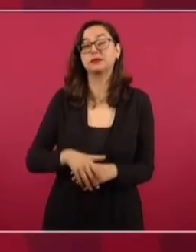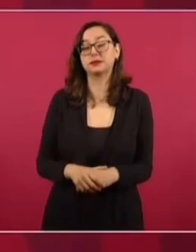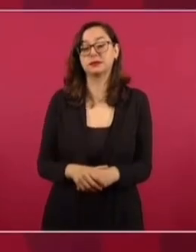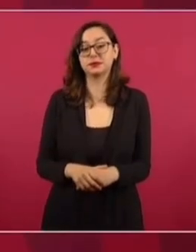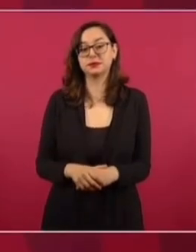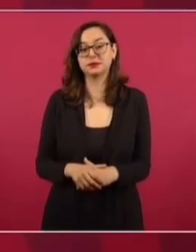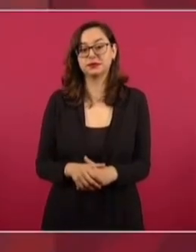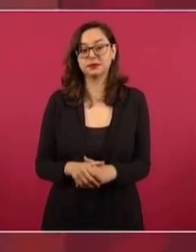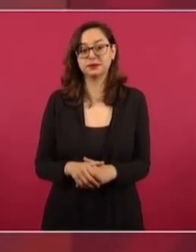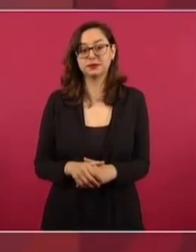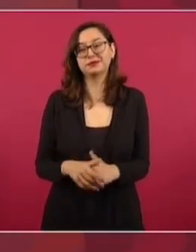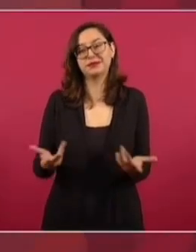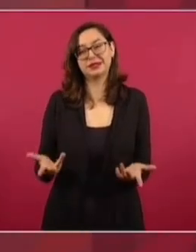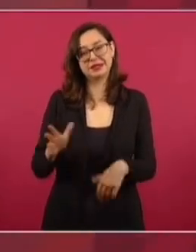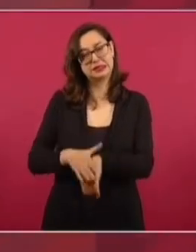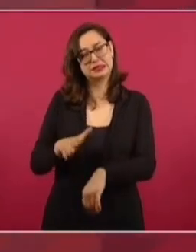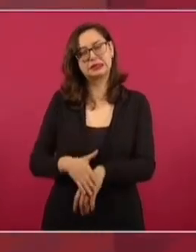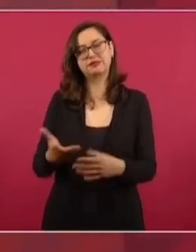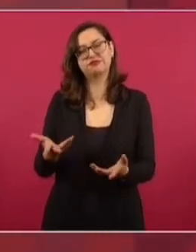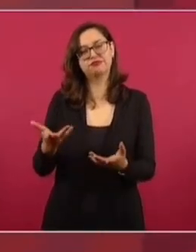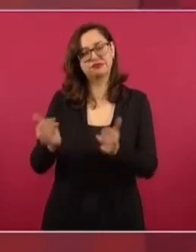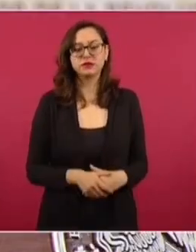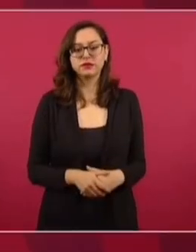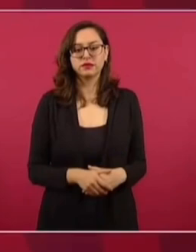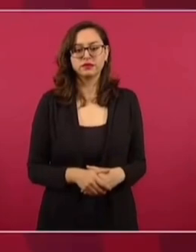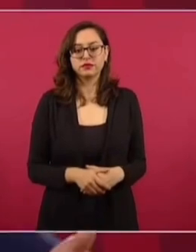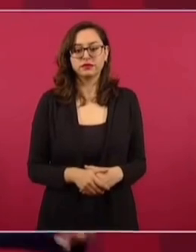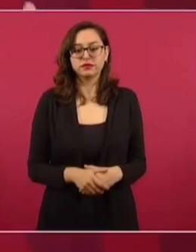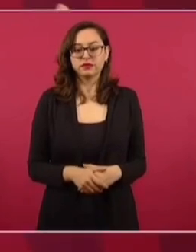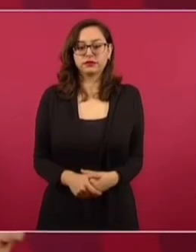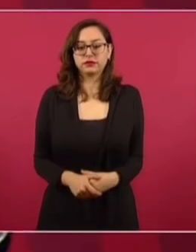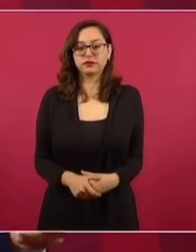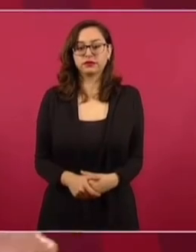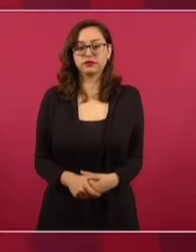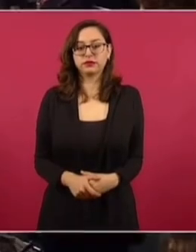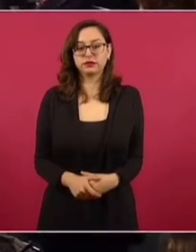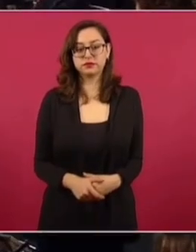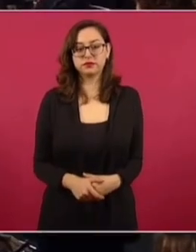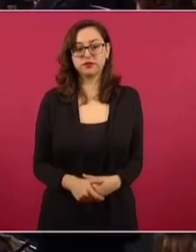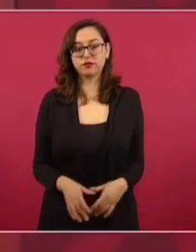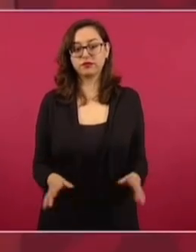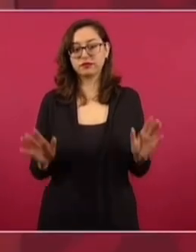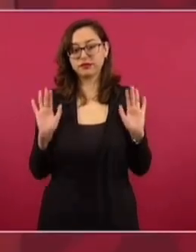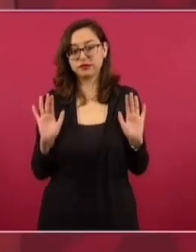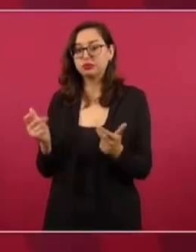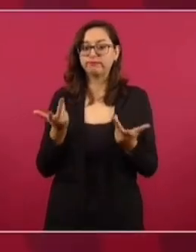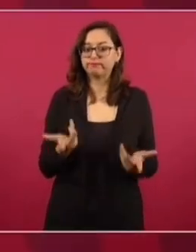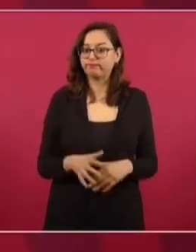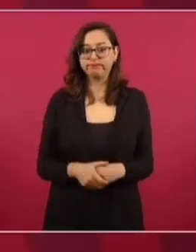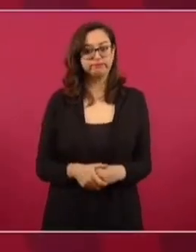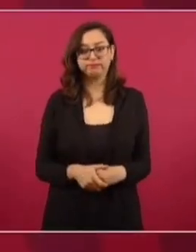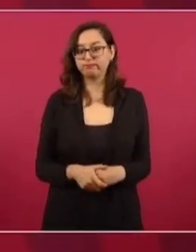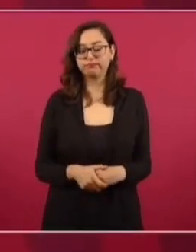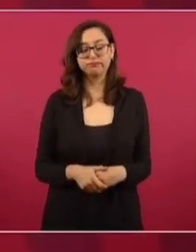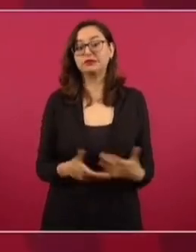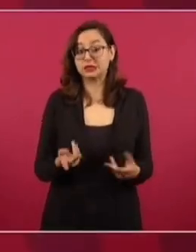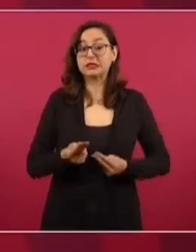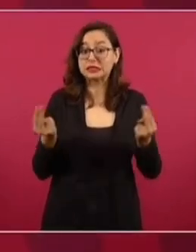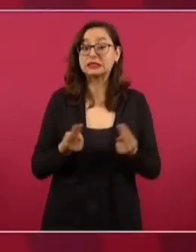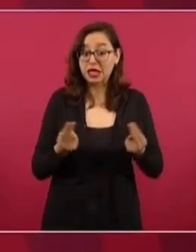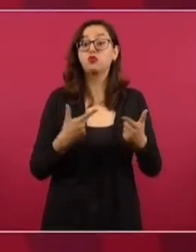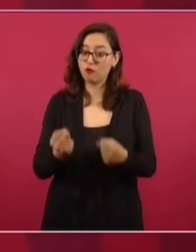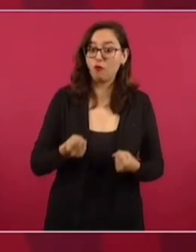Les diría, reivindiquen su historia. Ojalá y no se afecten los partidos. Se requiere de